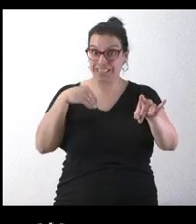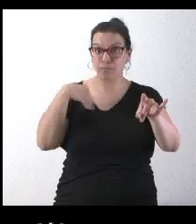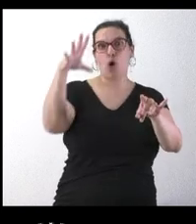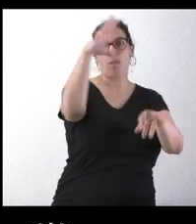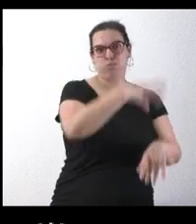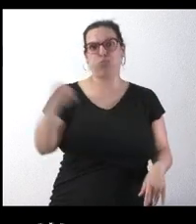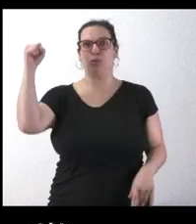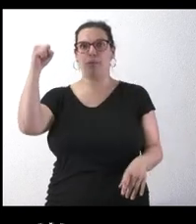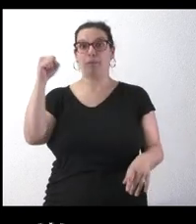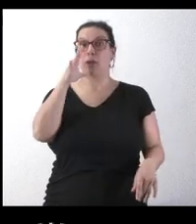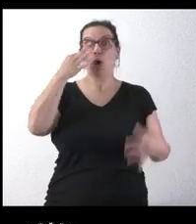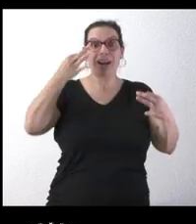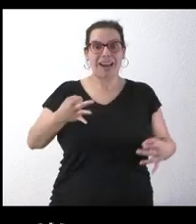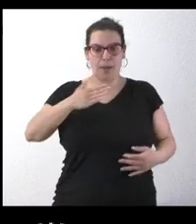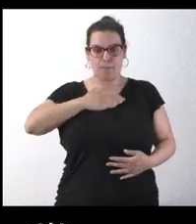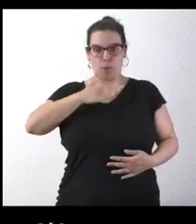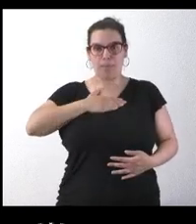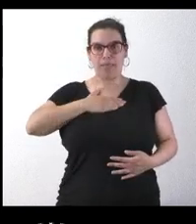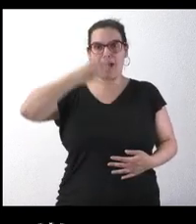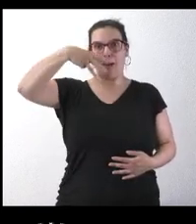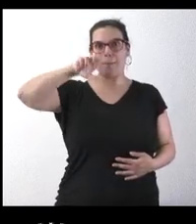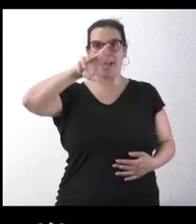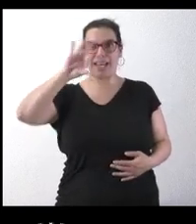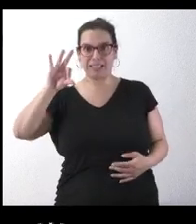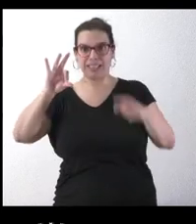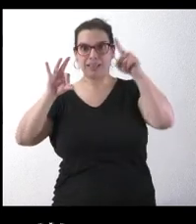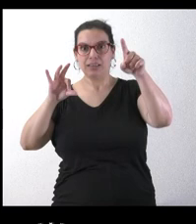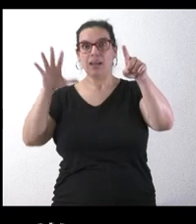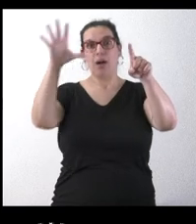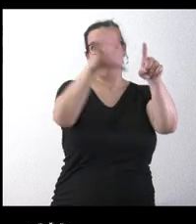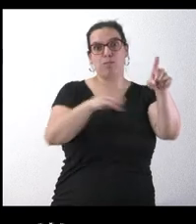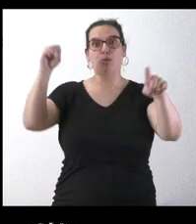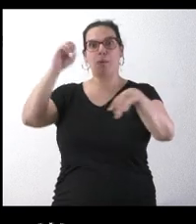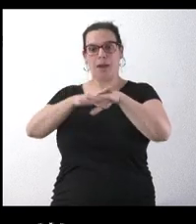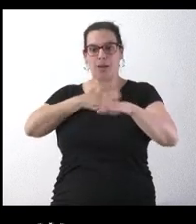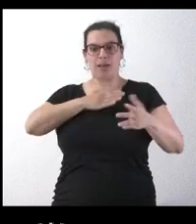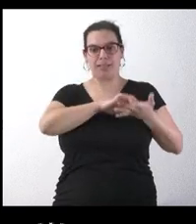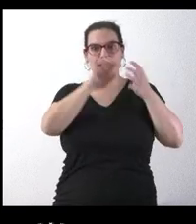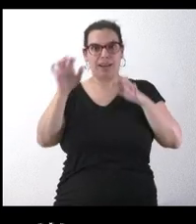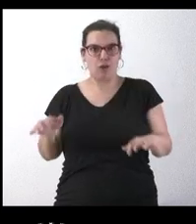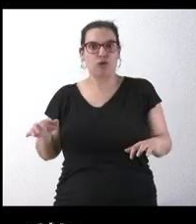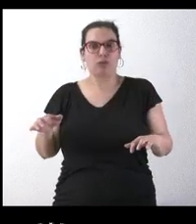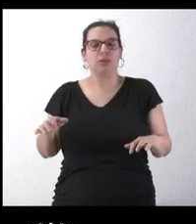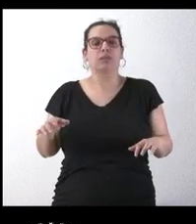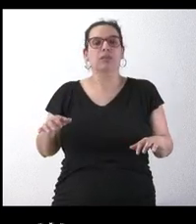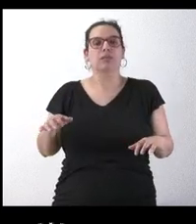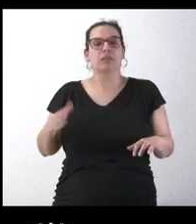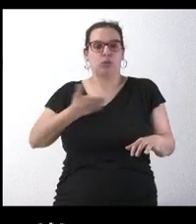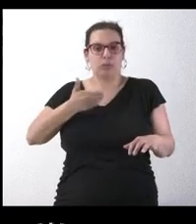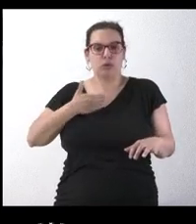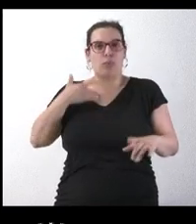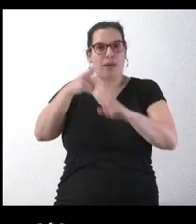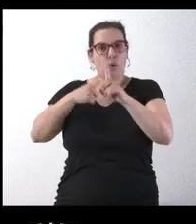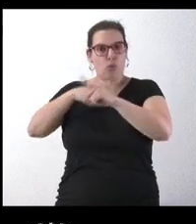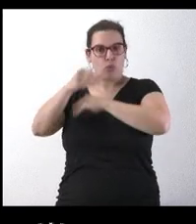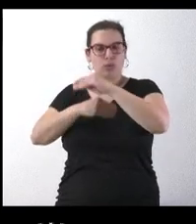realmente ilegalmente propiedad de Mieres, expropiación para que Castilla y León y este Ayuntamiento dispongan de ese terreno y acabar, por lo